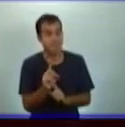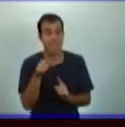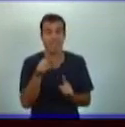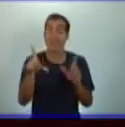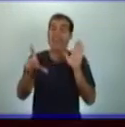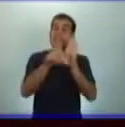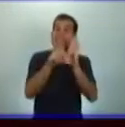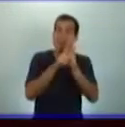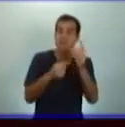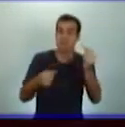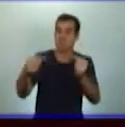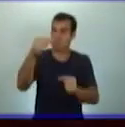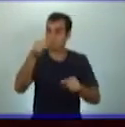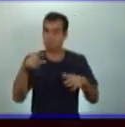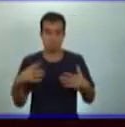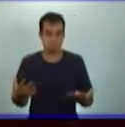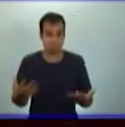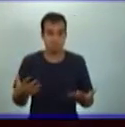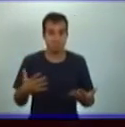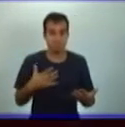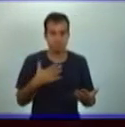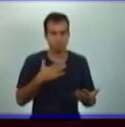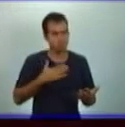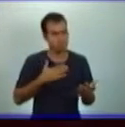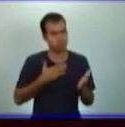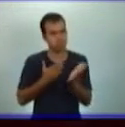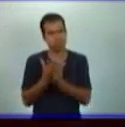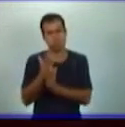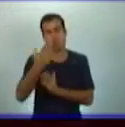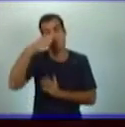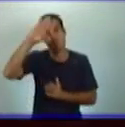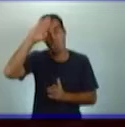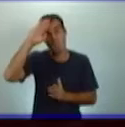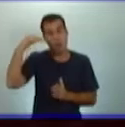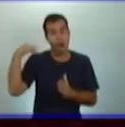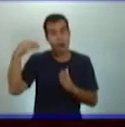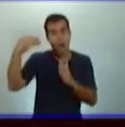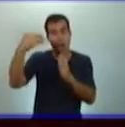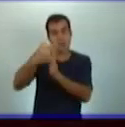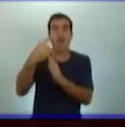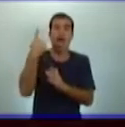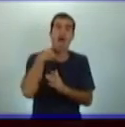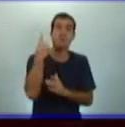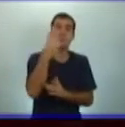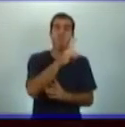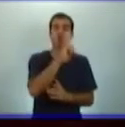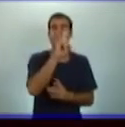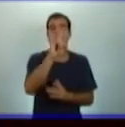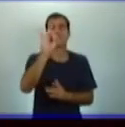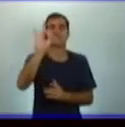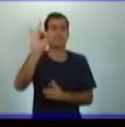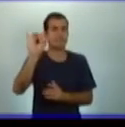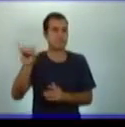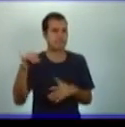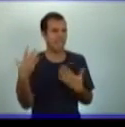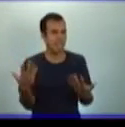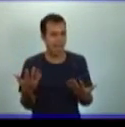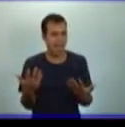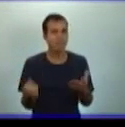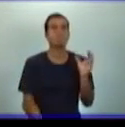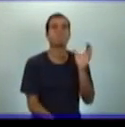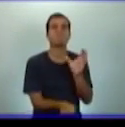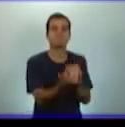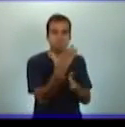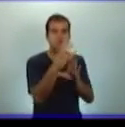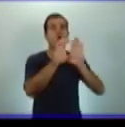estuvo en Cuba vigente hasta 1976. Que aparece entonces la